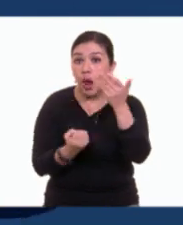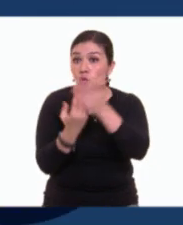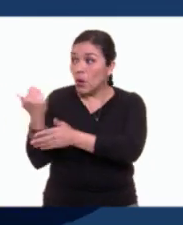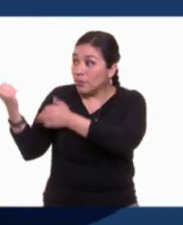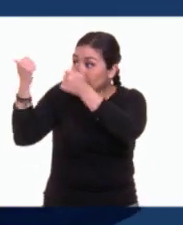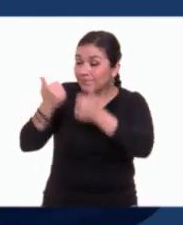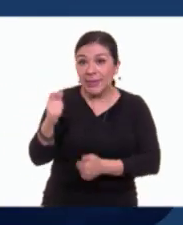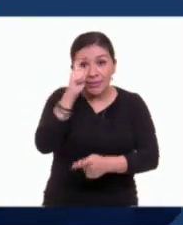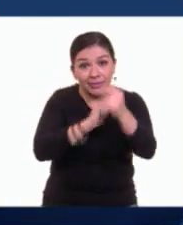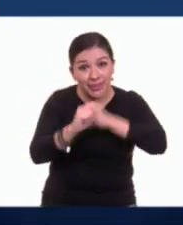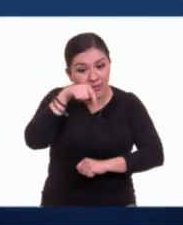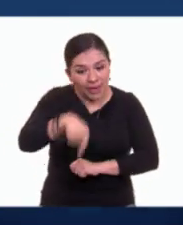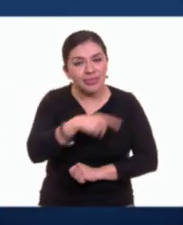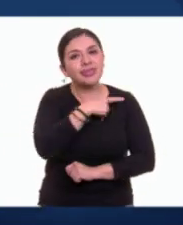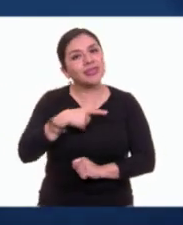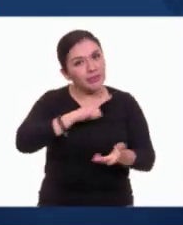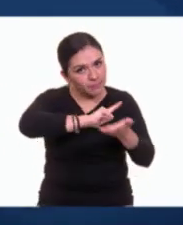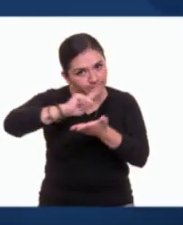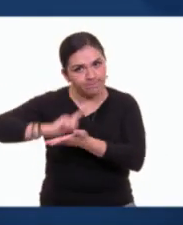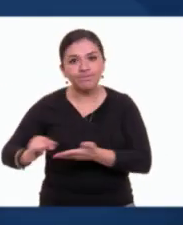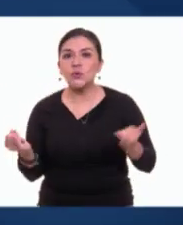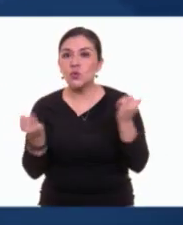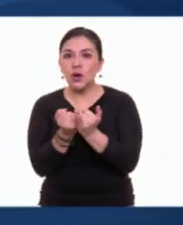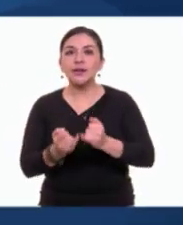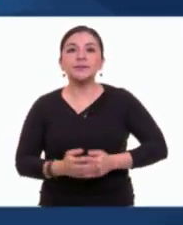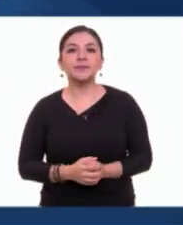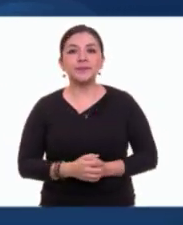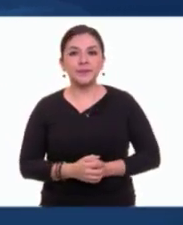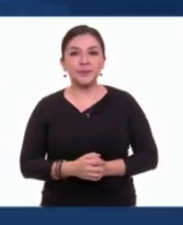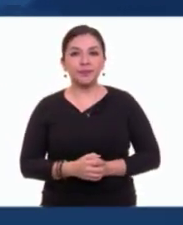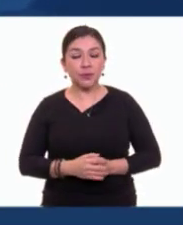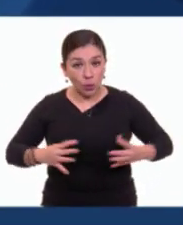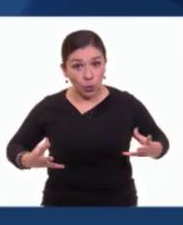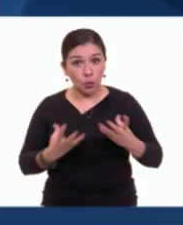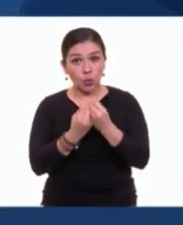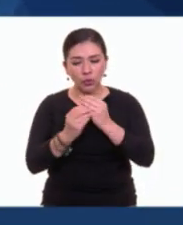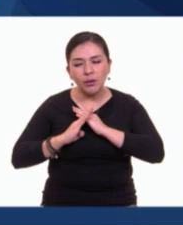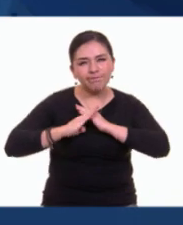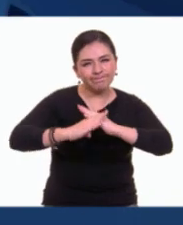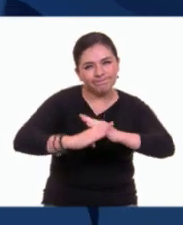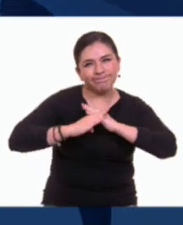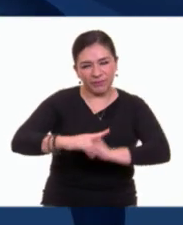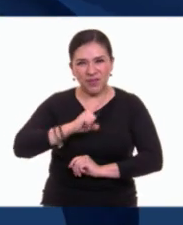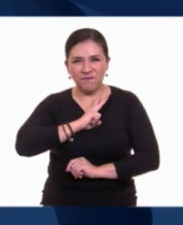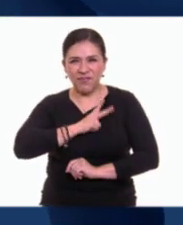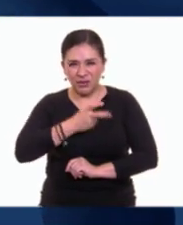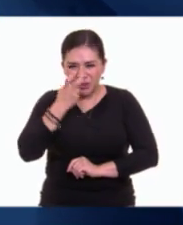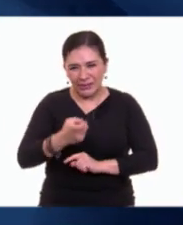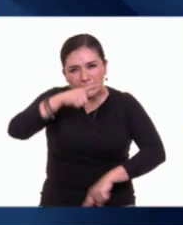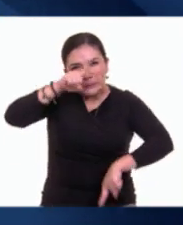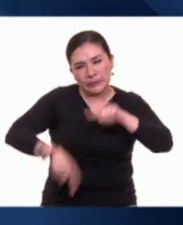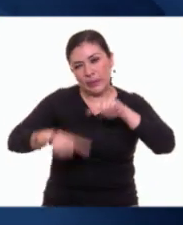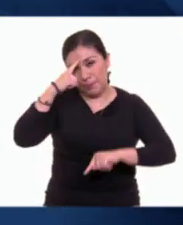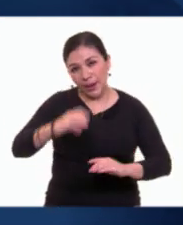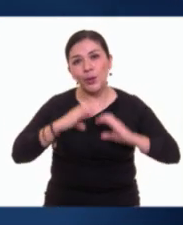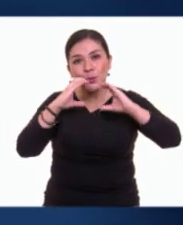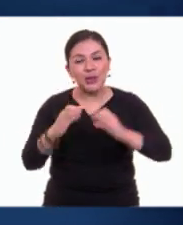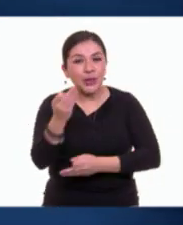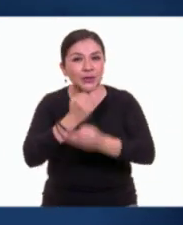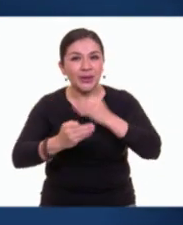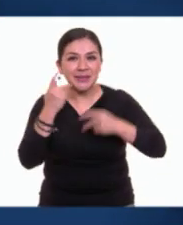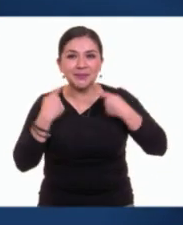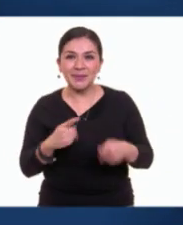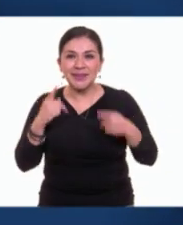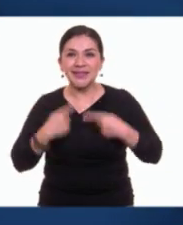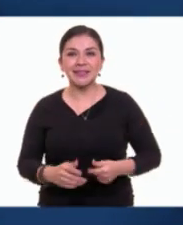cosas que compres en la tienda o en el supermercado. Sigamos luchando juntos contra este virus cuidándonos los unos